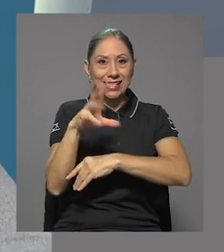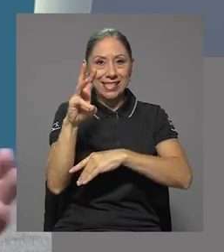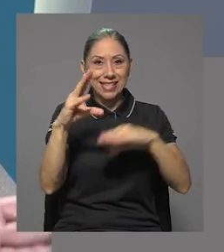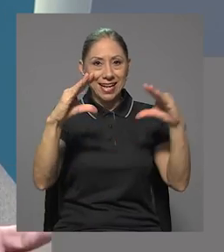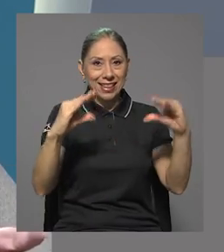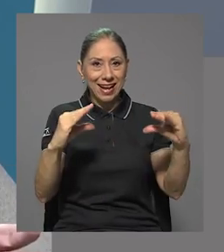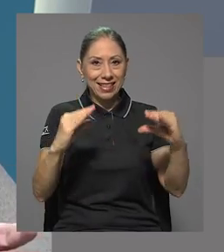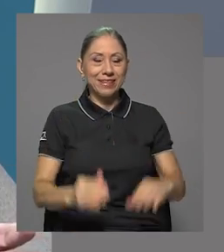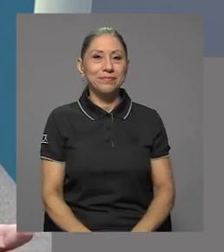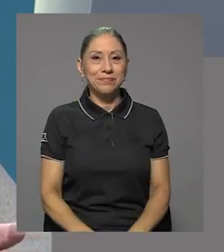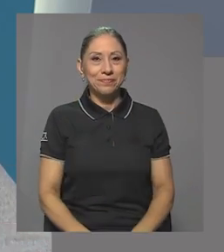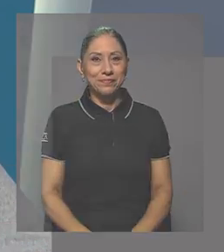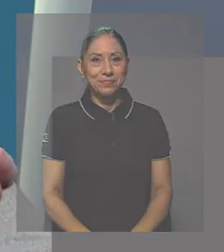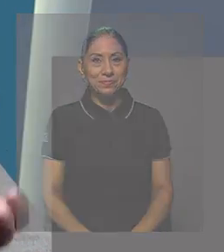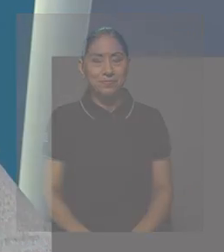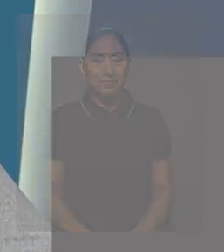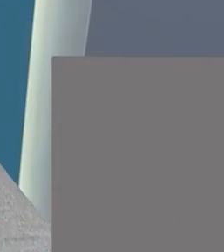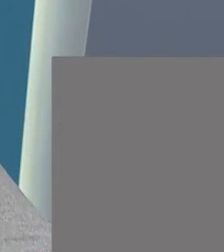tarde.